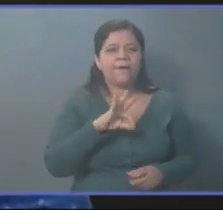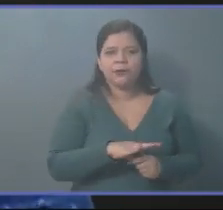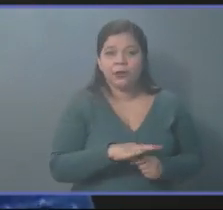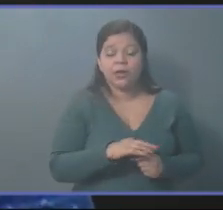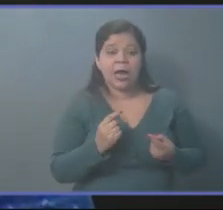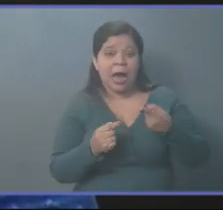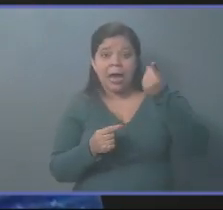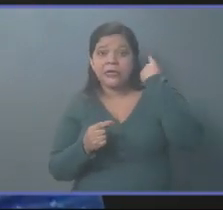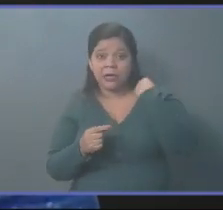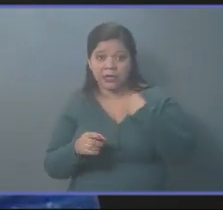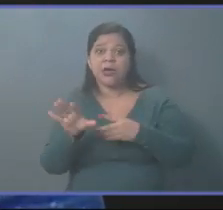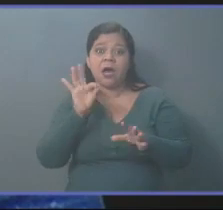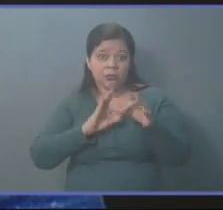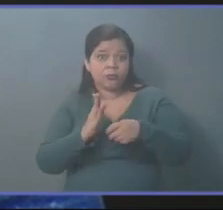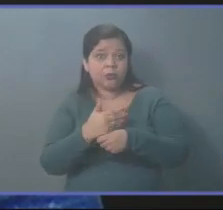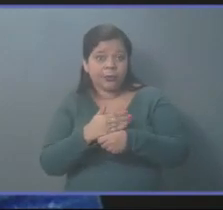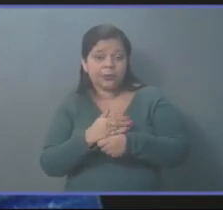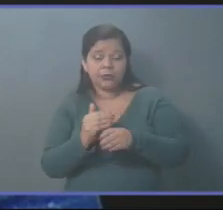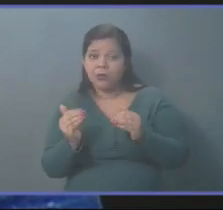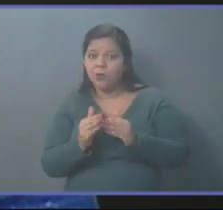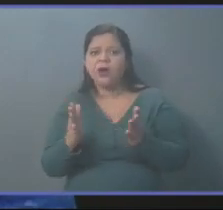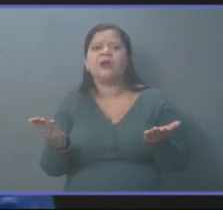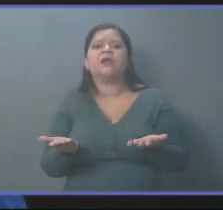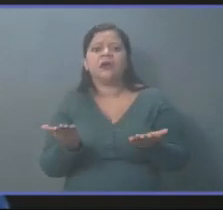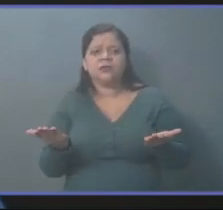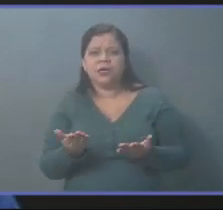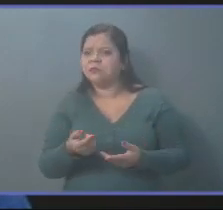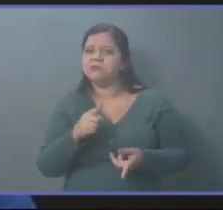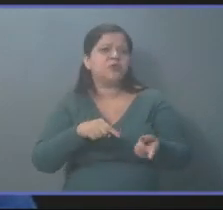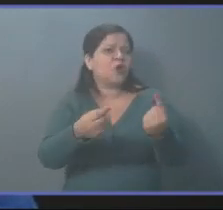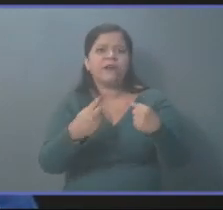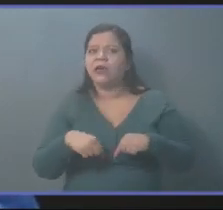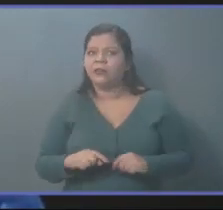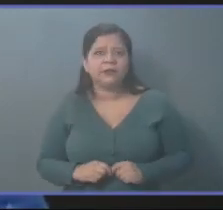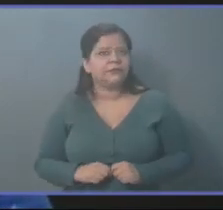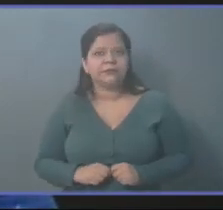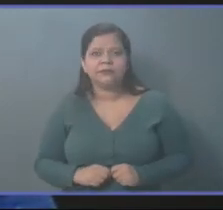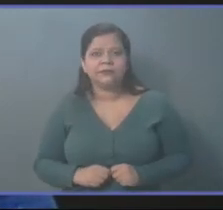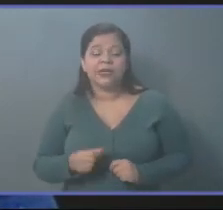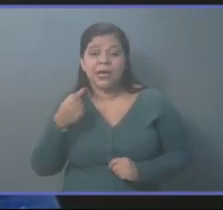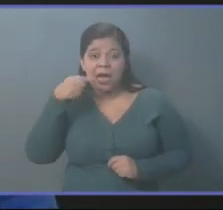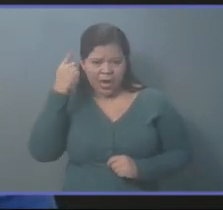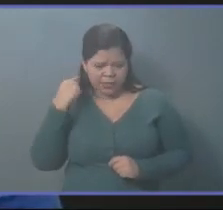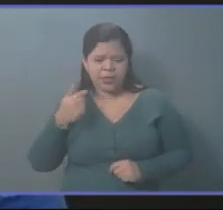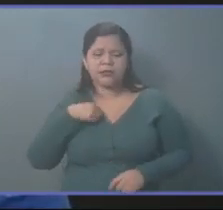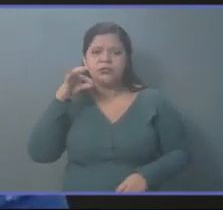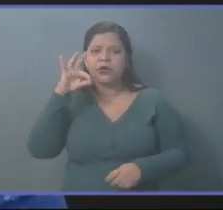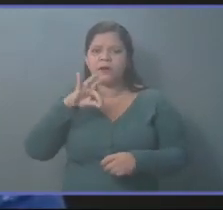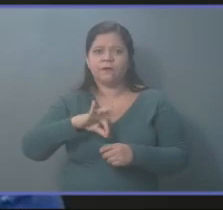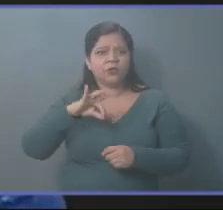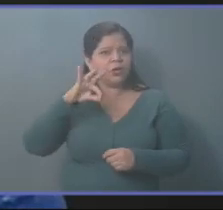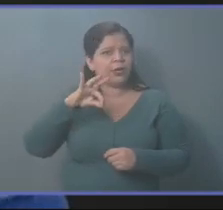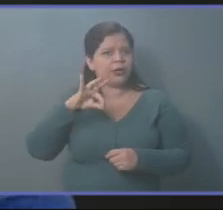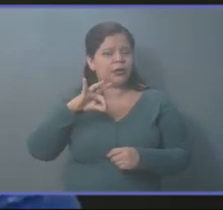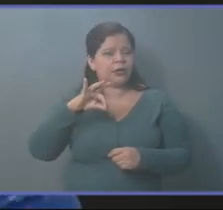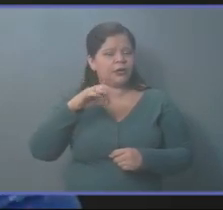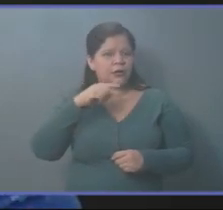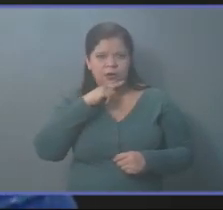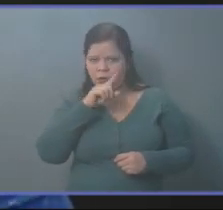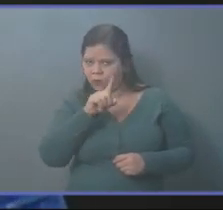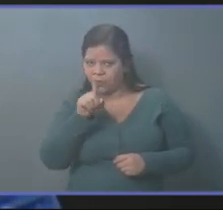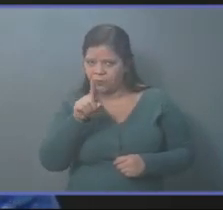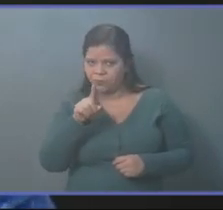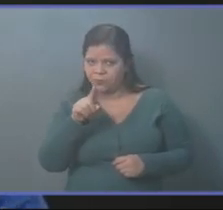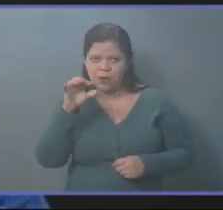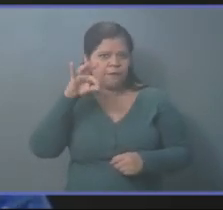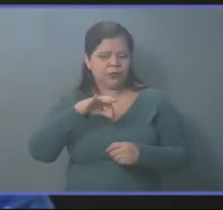el día de ayer también algunas fracciones lo que hacen es no venir. Yo ayer voté no en rojo, voté